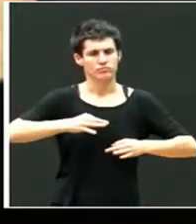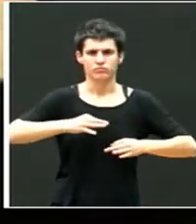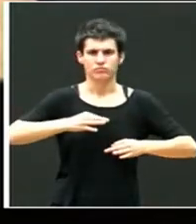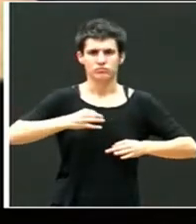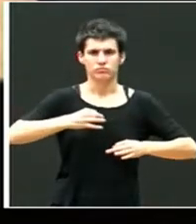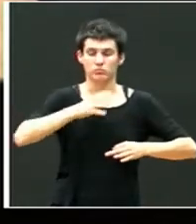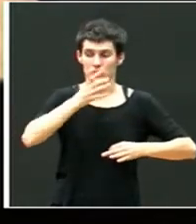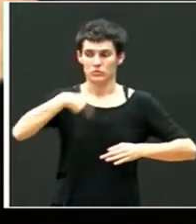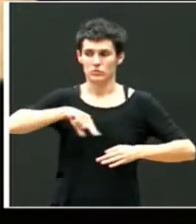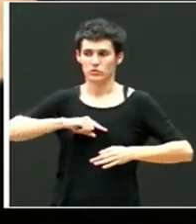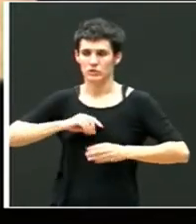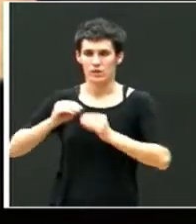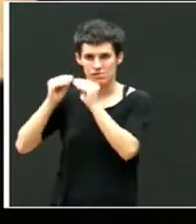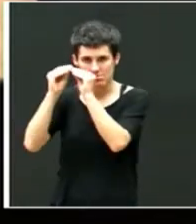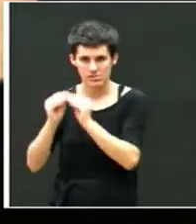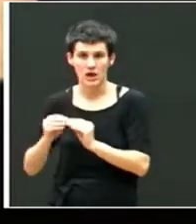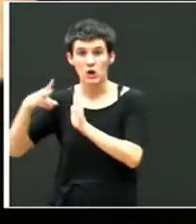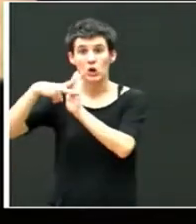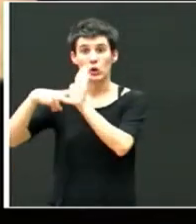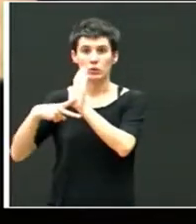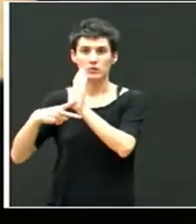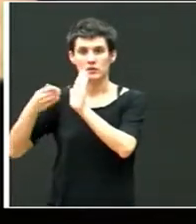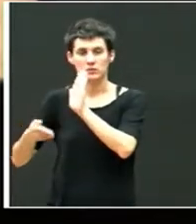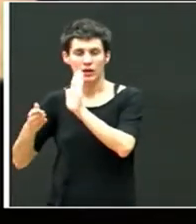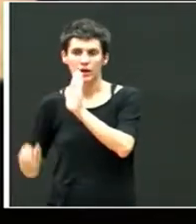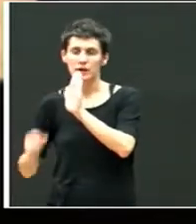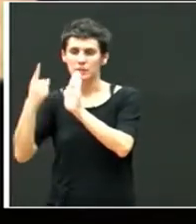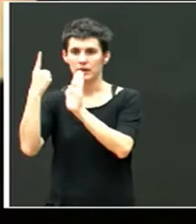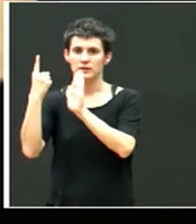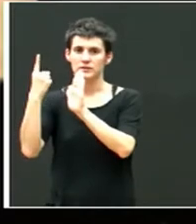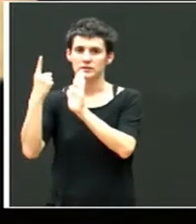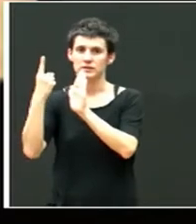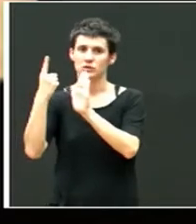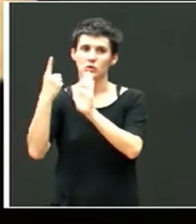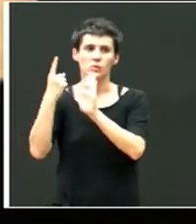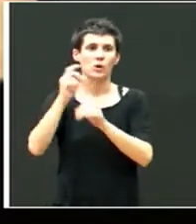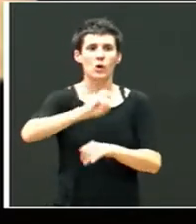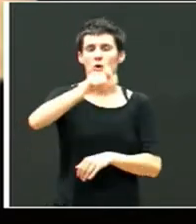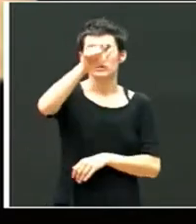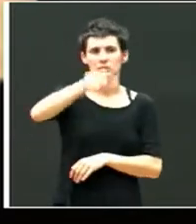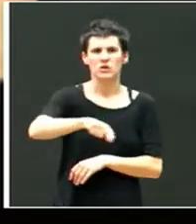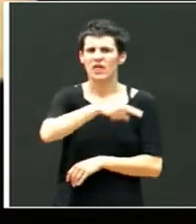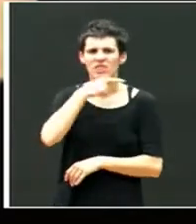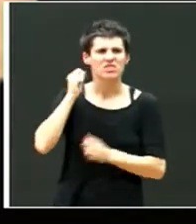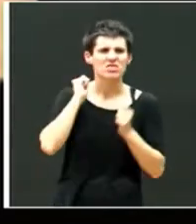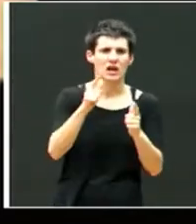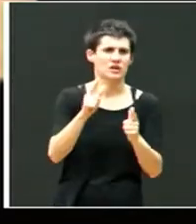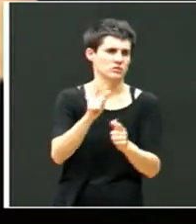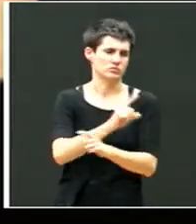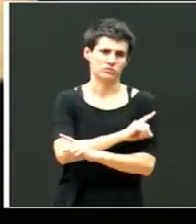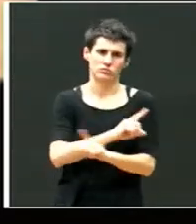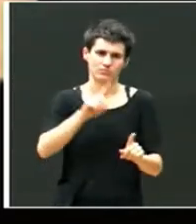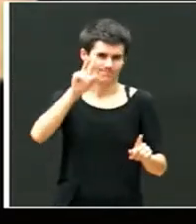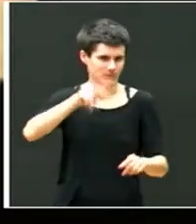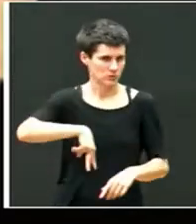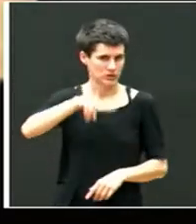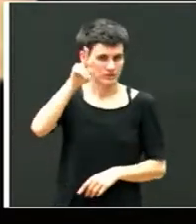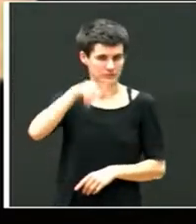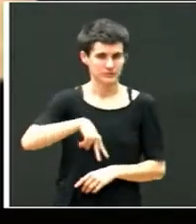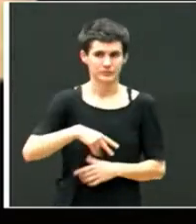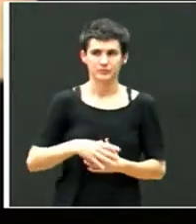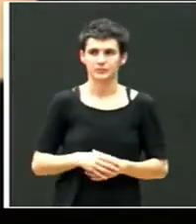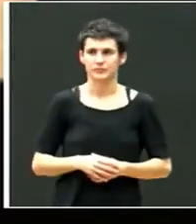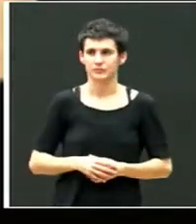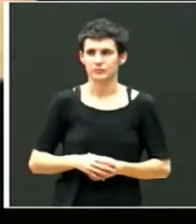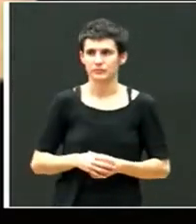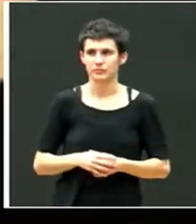habíamos hecho entre todos. Una de ellas, la más importante, era no hacer daño, no producir daño a nadie, ¿no? Entonces, bueno,